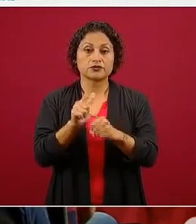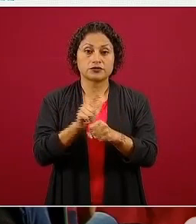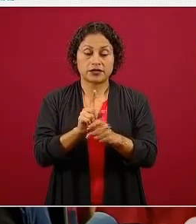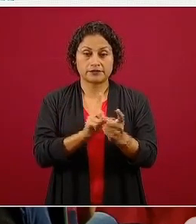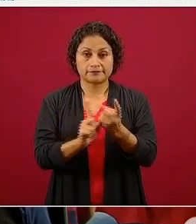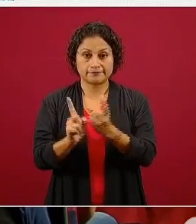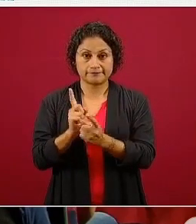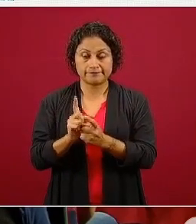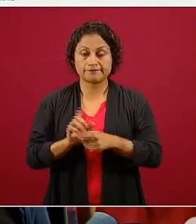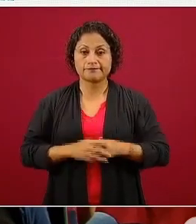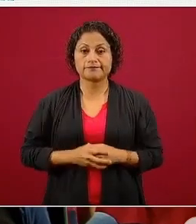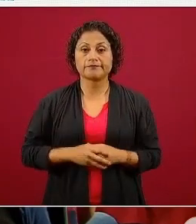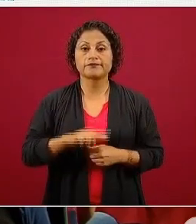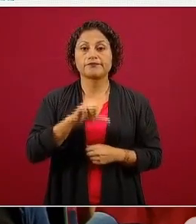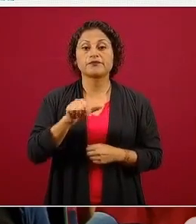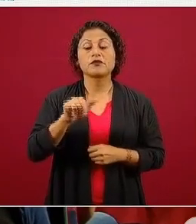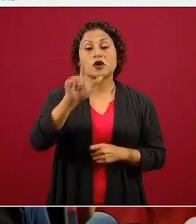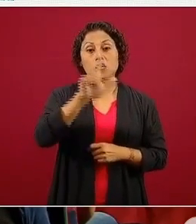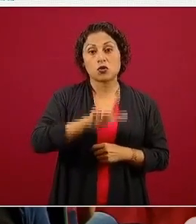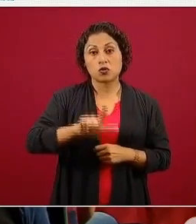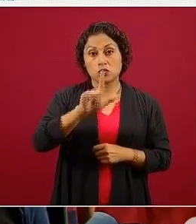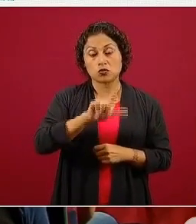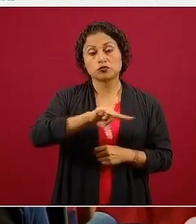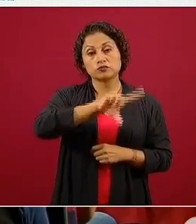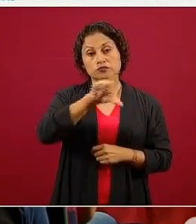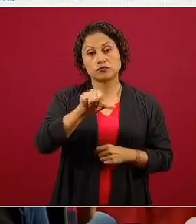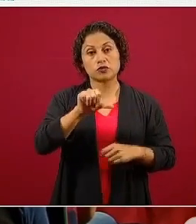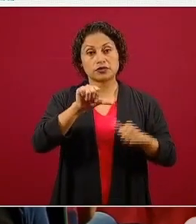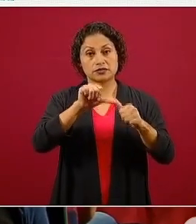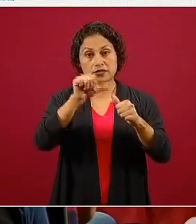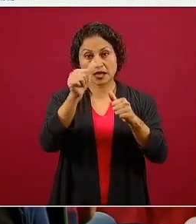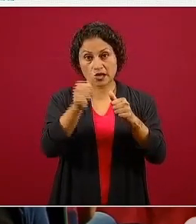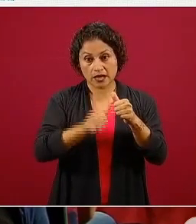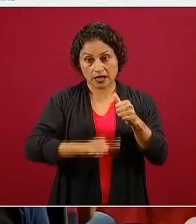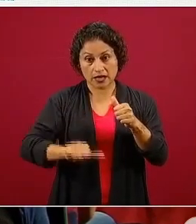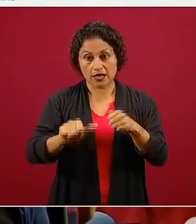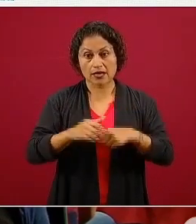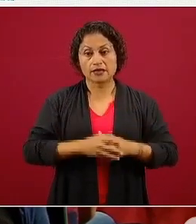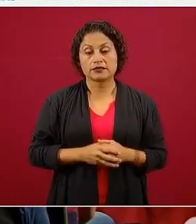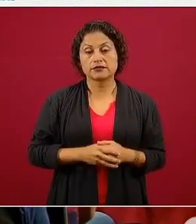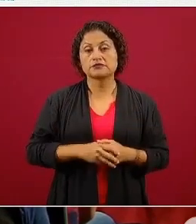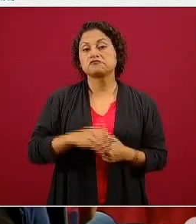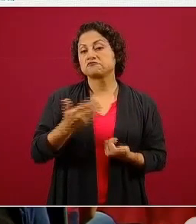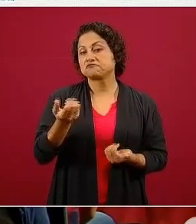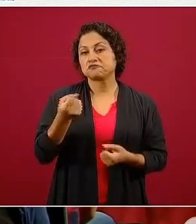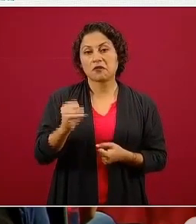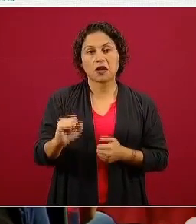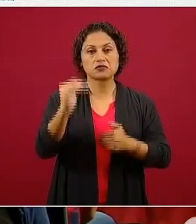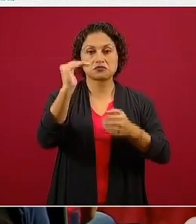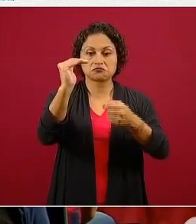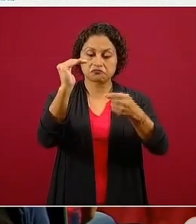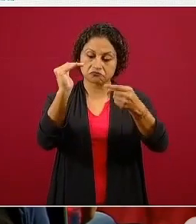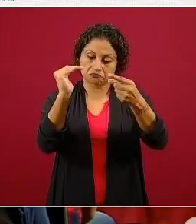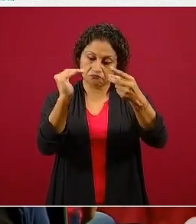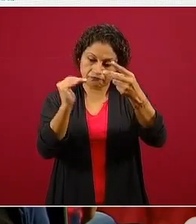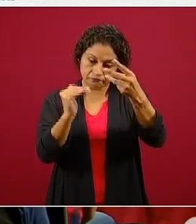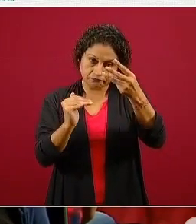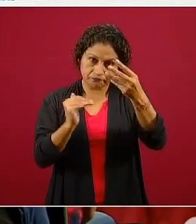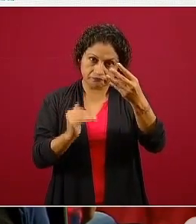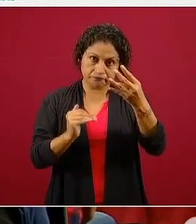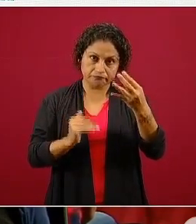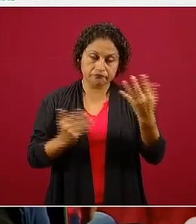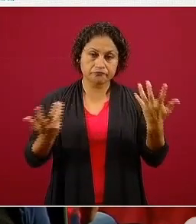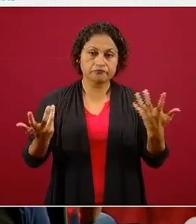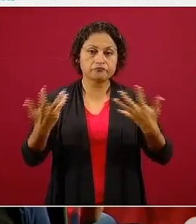el lunes a las ocho treinta, tiene artes, y van mezclándose todas las materias,